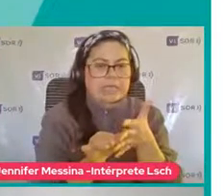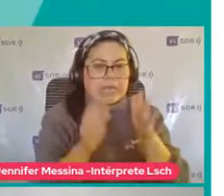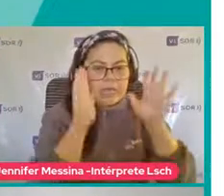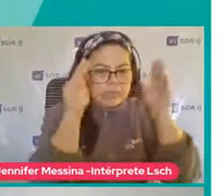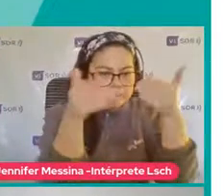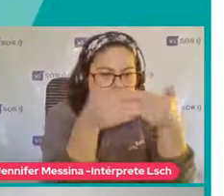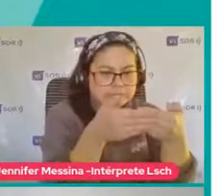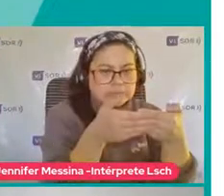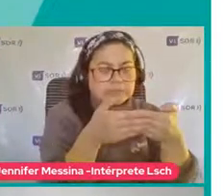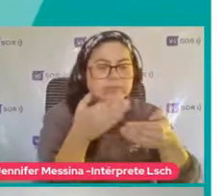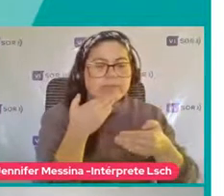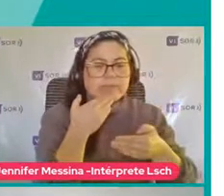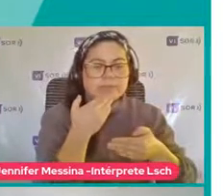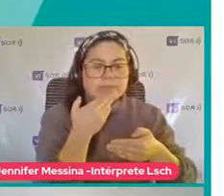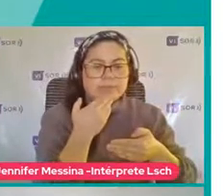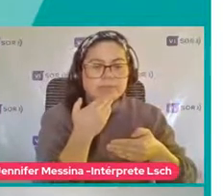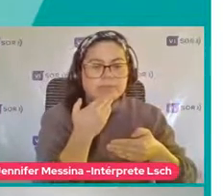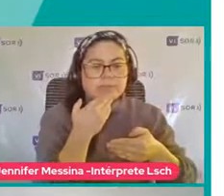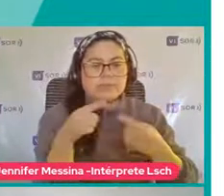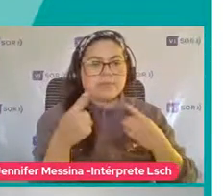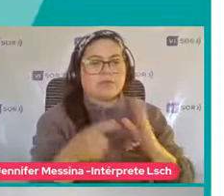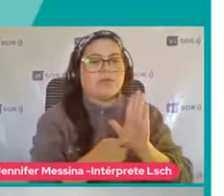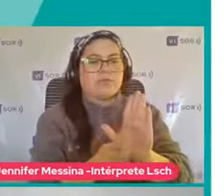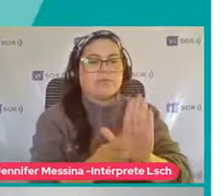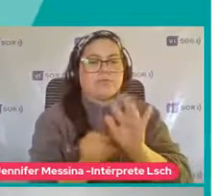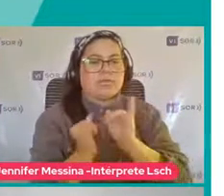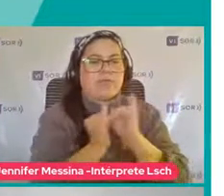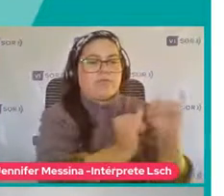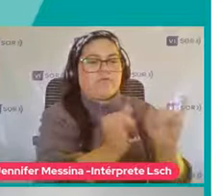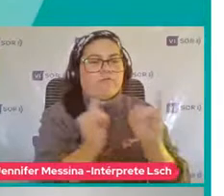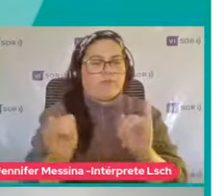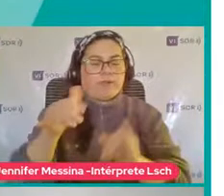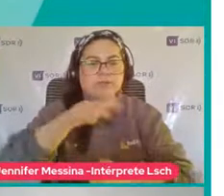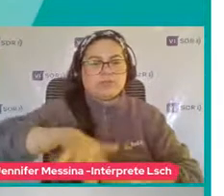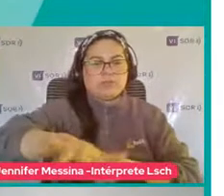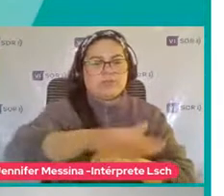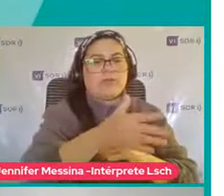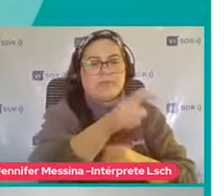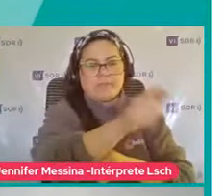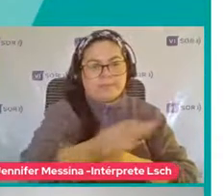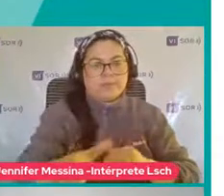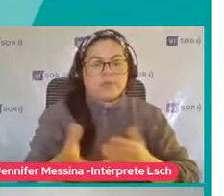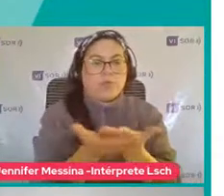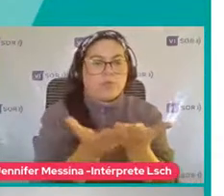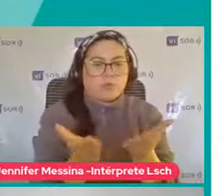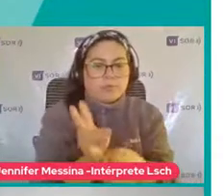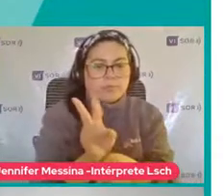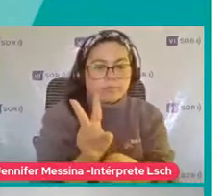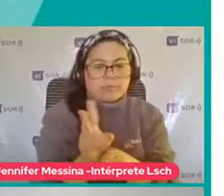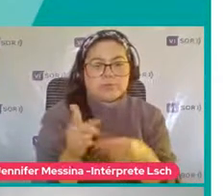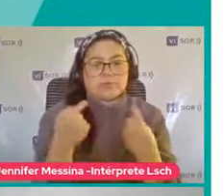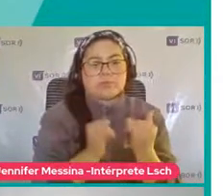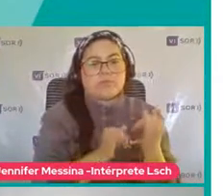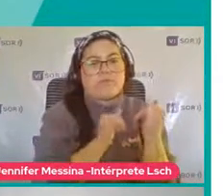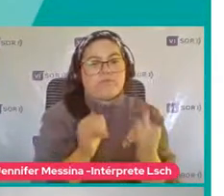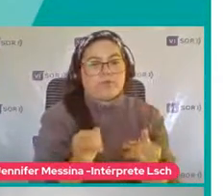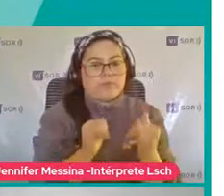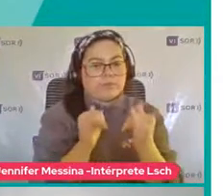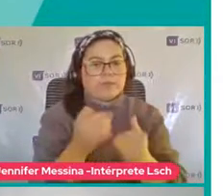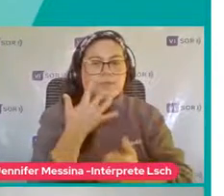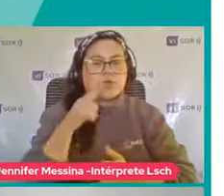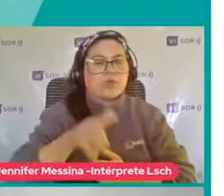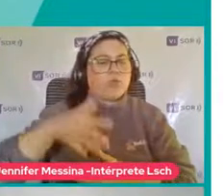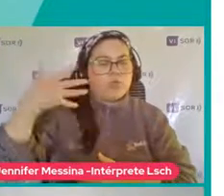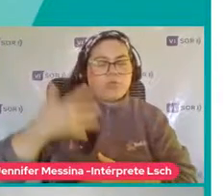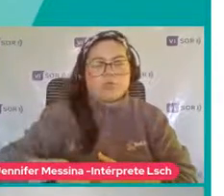También Generar que esta información Llegue a todas partes Y llegue a ustedes Sobre todo como educadoras Porque son tan tan relevantes En